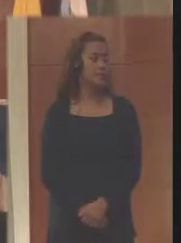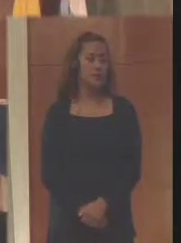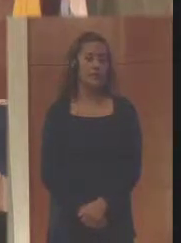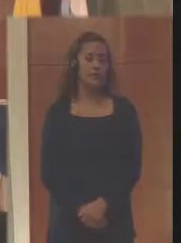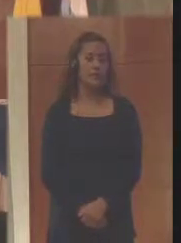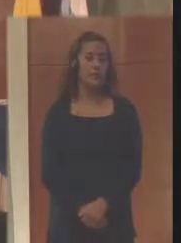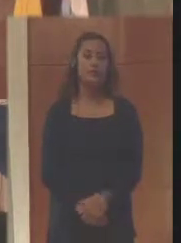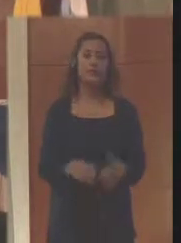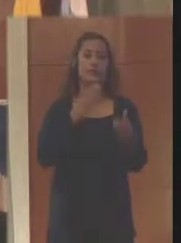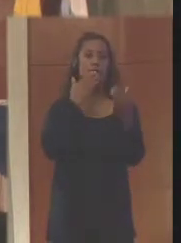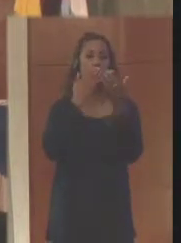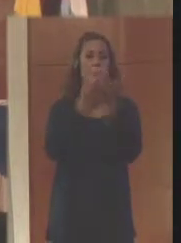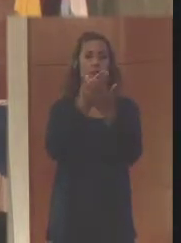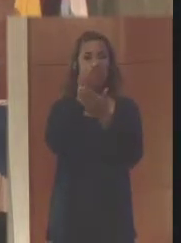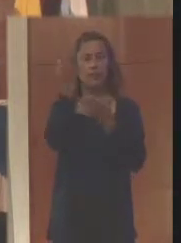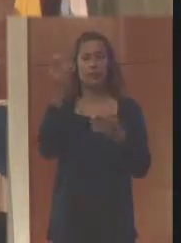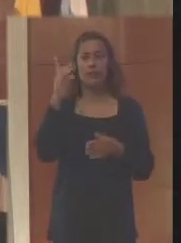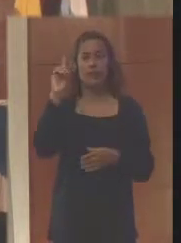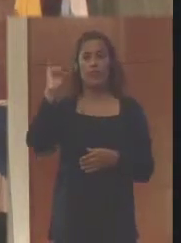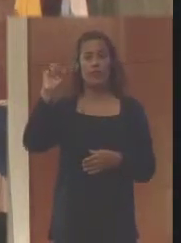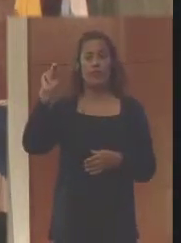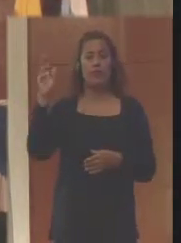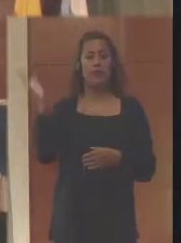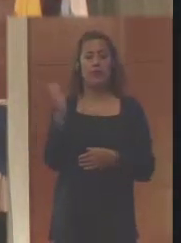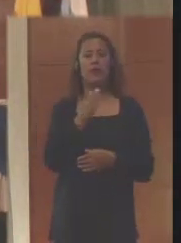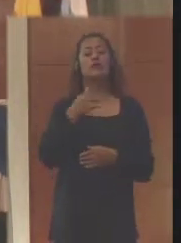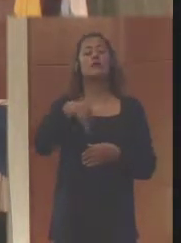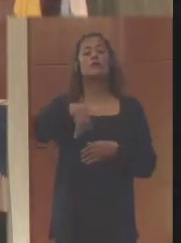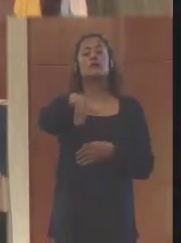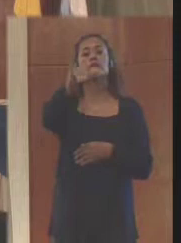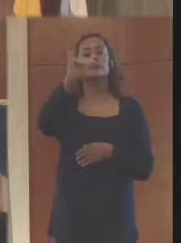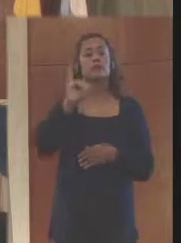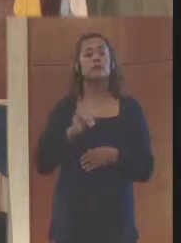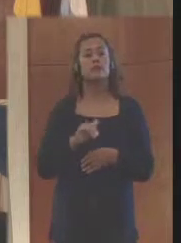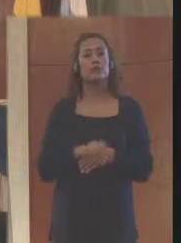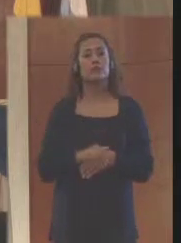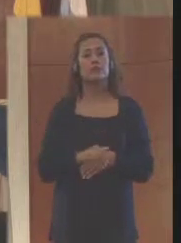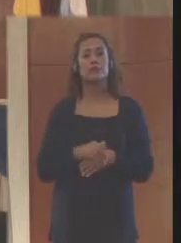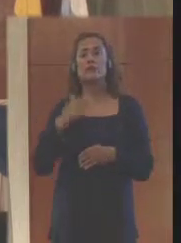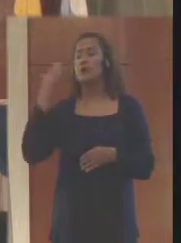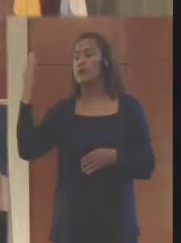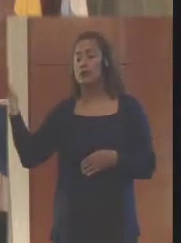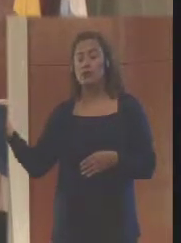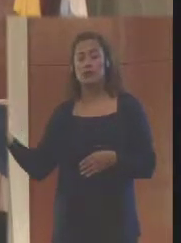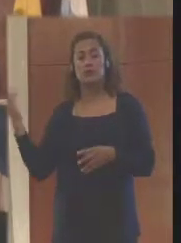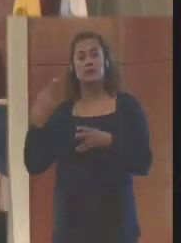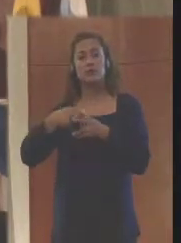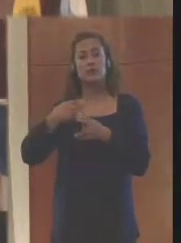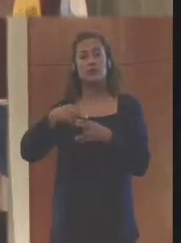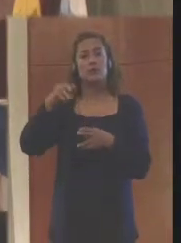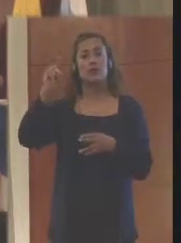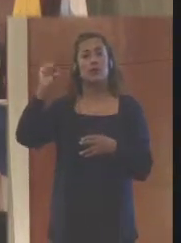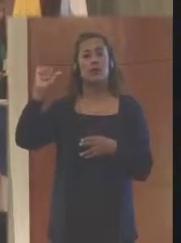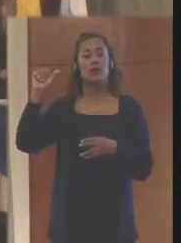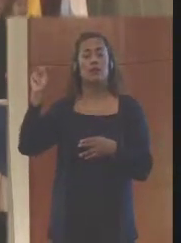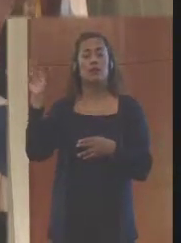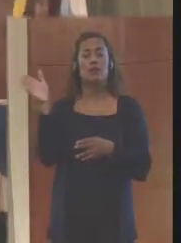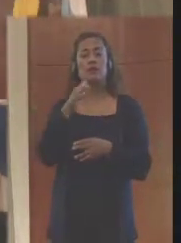Muchas gracias, Diana. A continuación, le voy a dar la palabra a Diana Salón